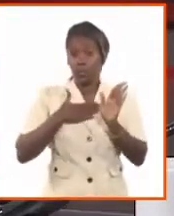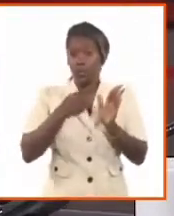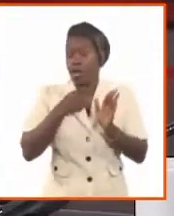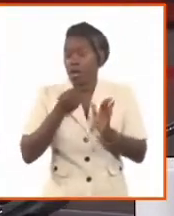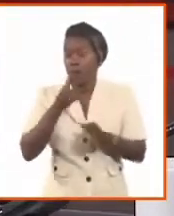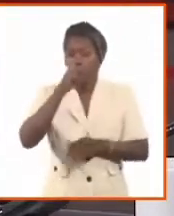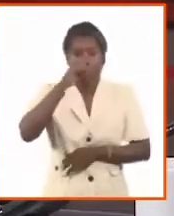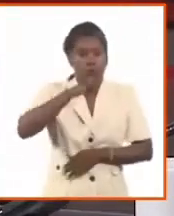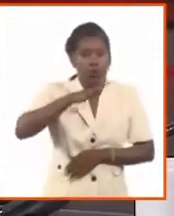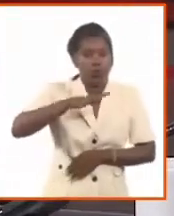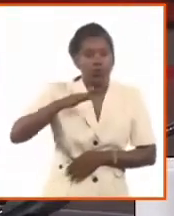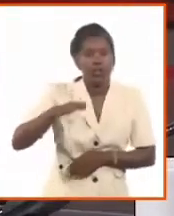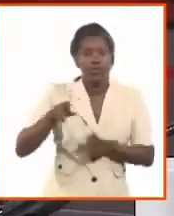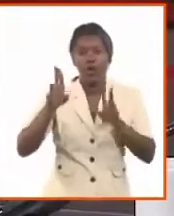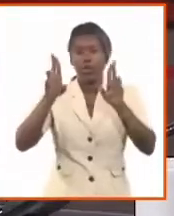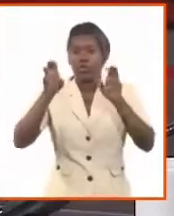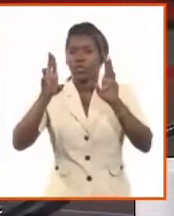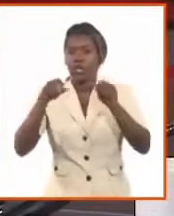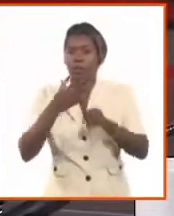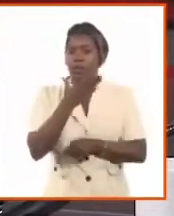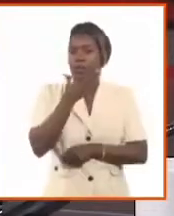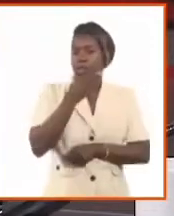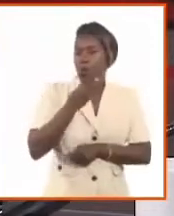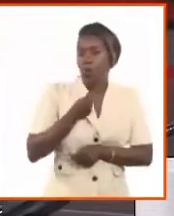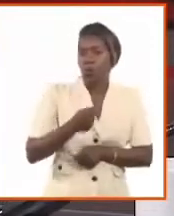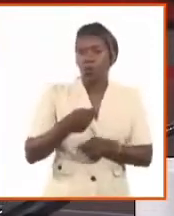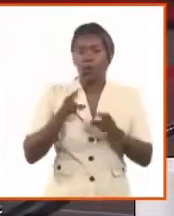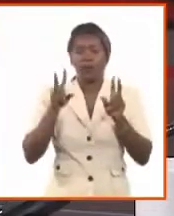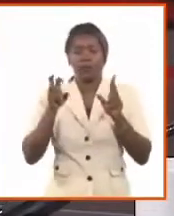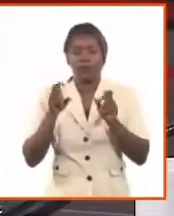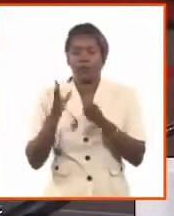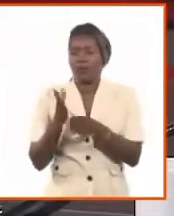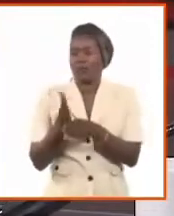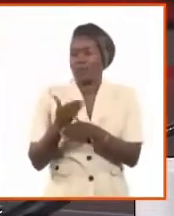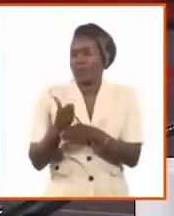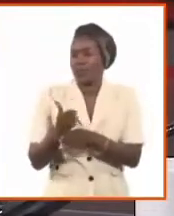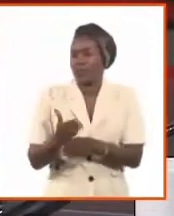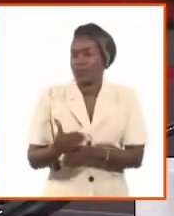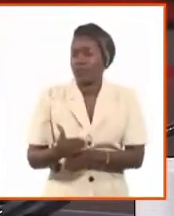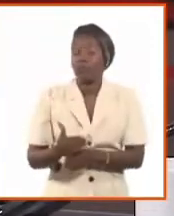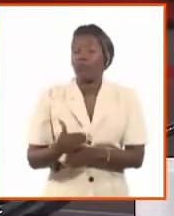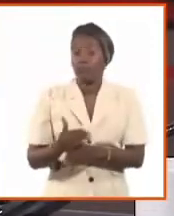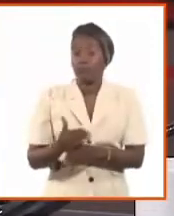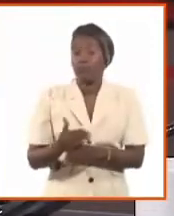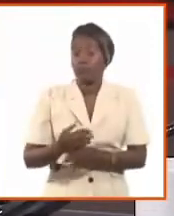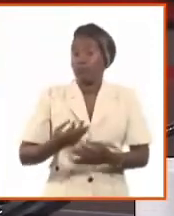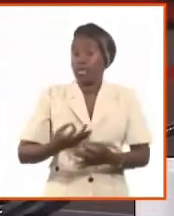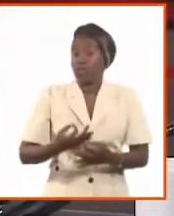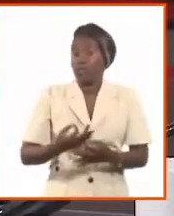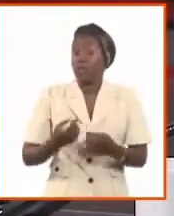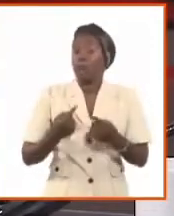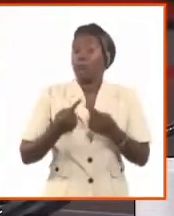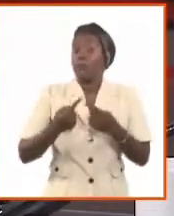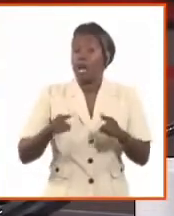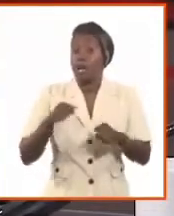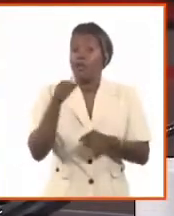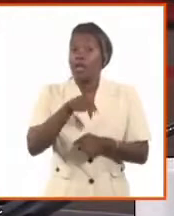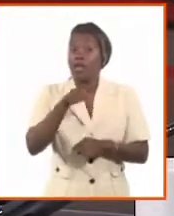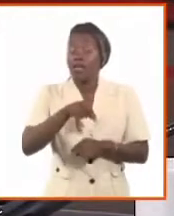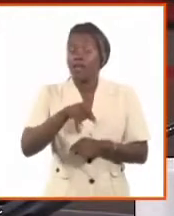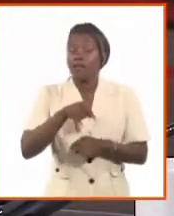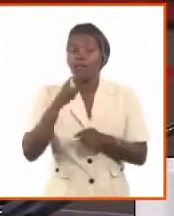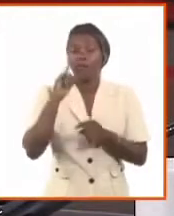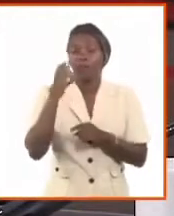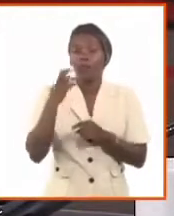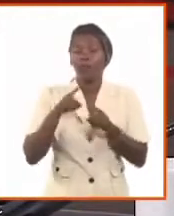adolescentes? ¿Qué supone que yo voy a acompañar a mis hijos en el propio diseño de vida de esos hijos, pero que voy a marcar huellas importantes porque los